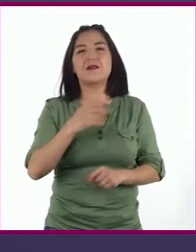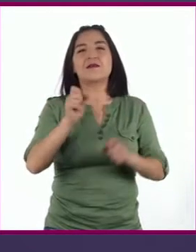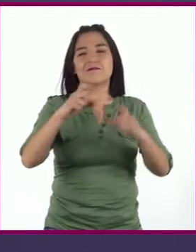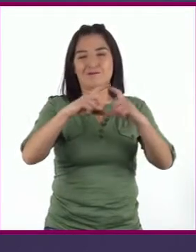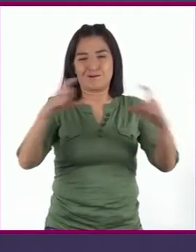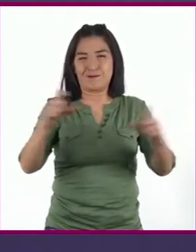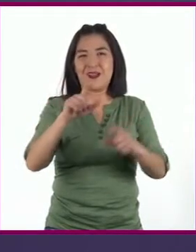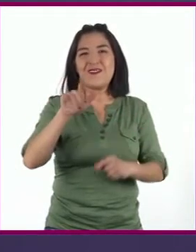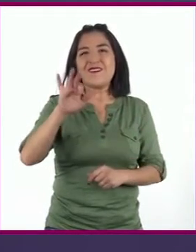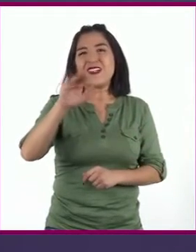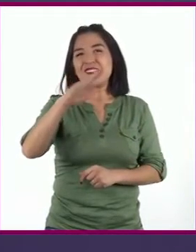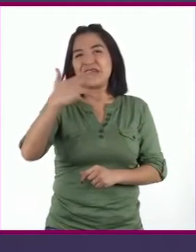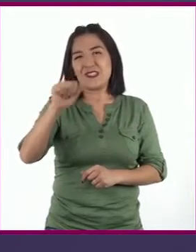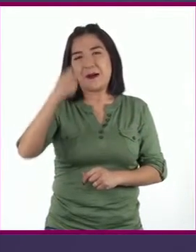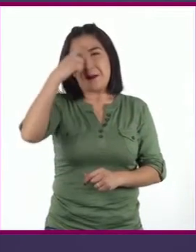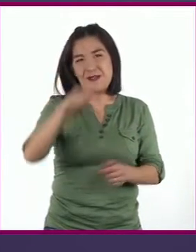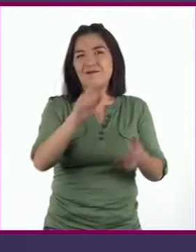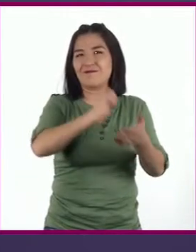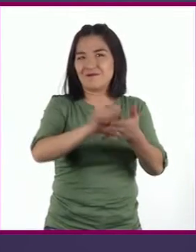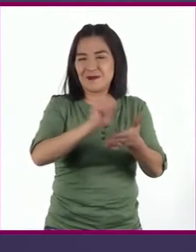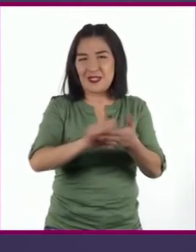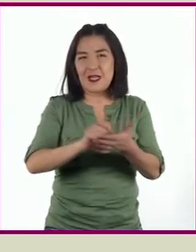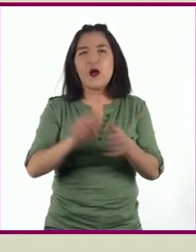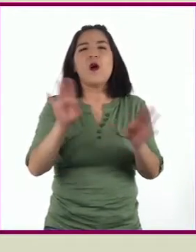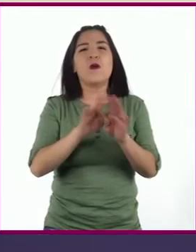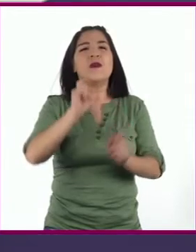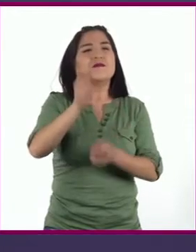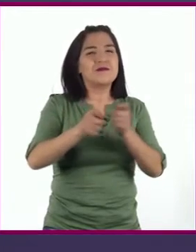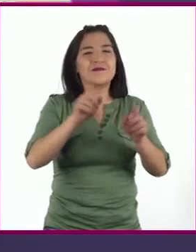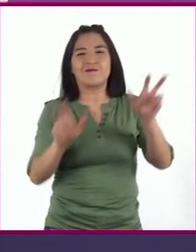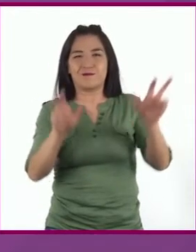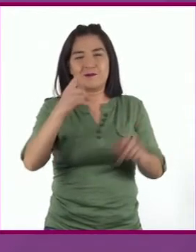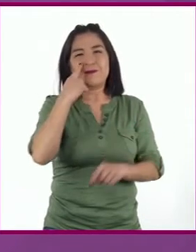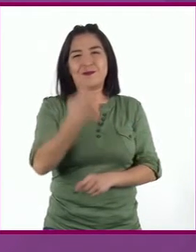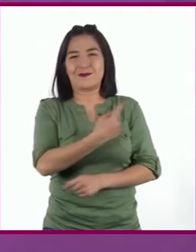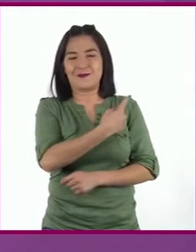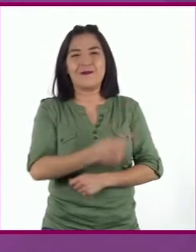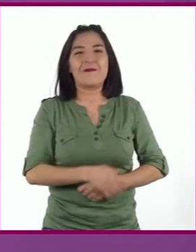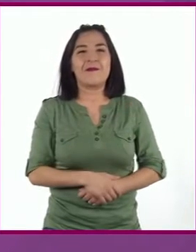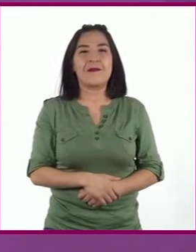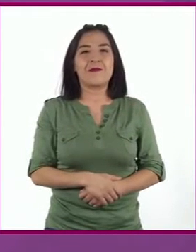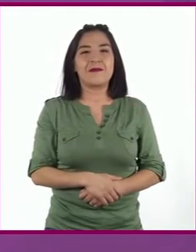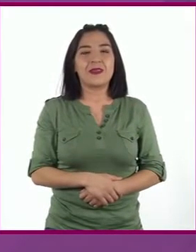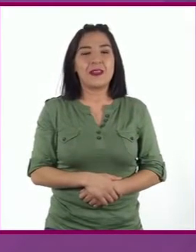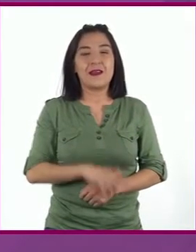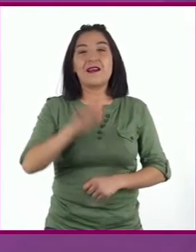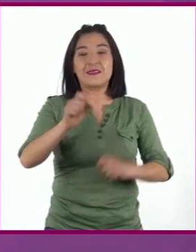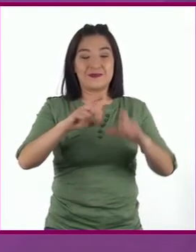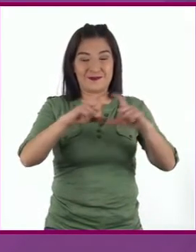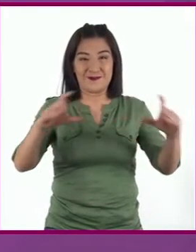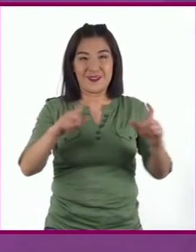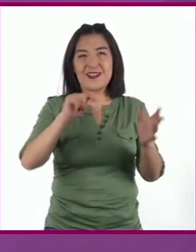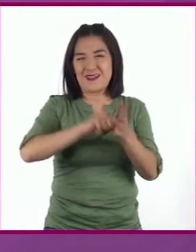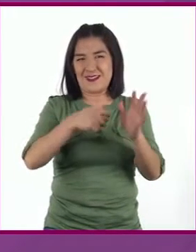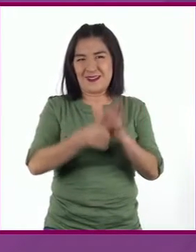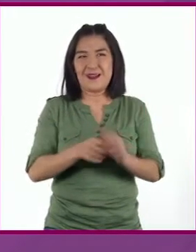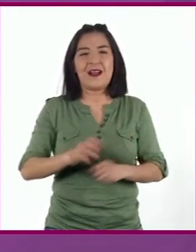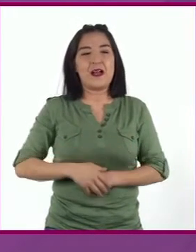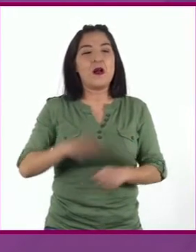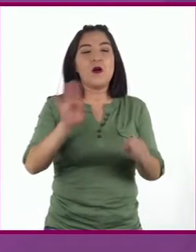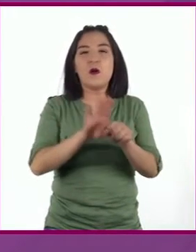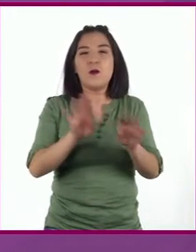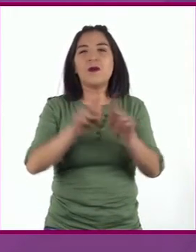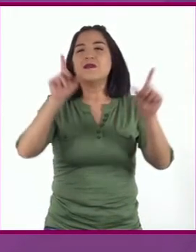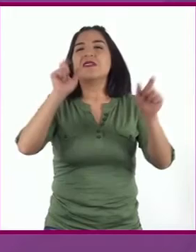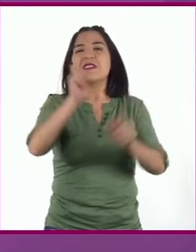técnica que aporta la definición de un escarabajo. Ficha técnica. Definición de un